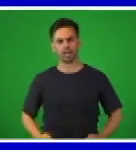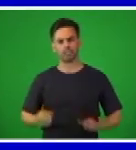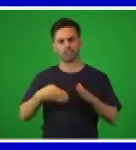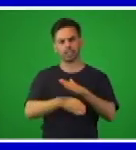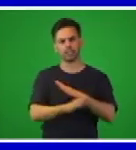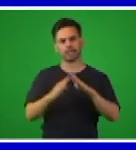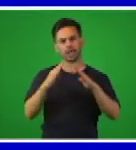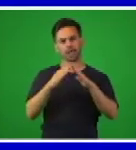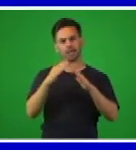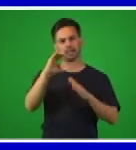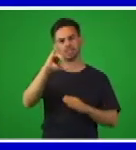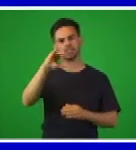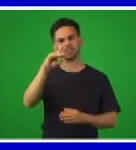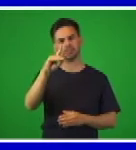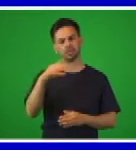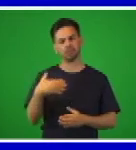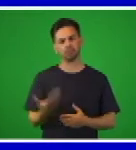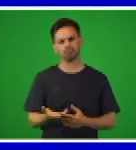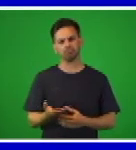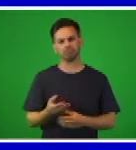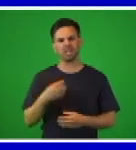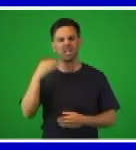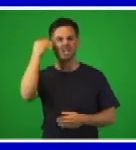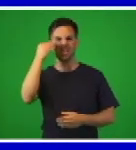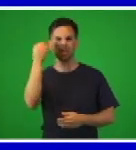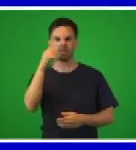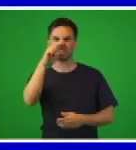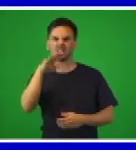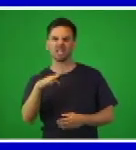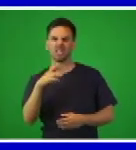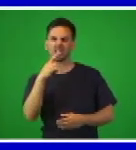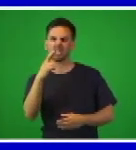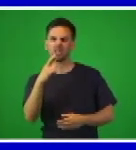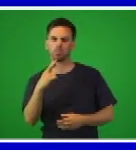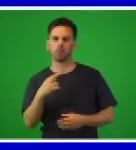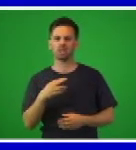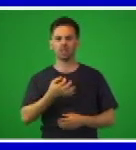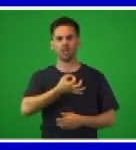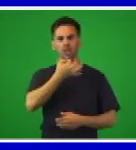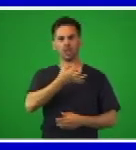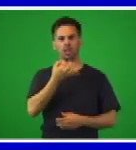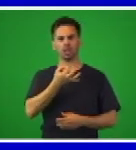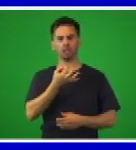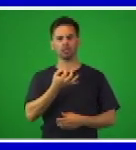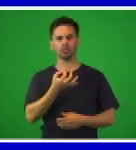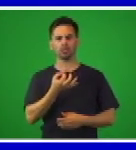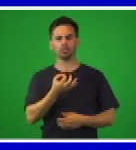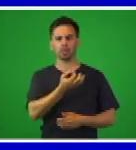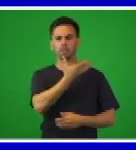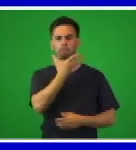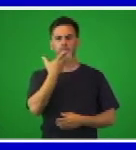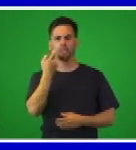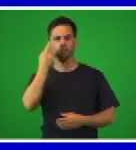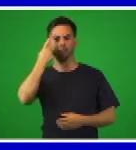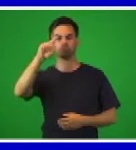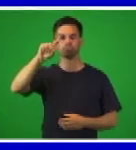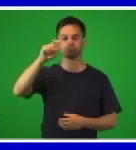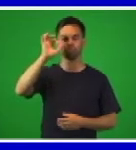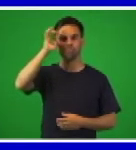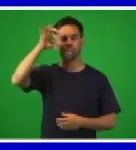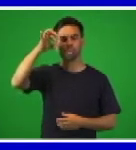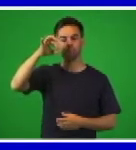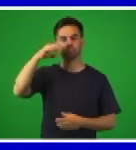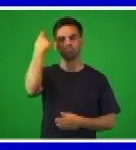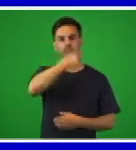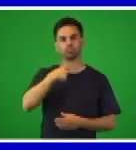decir la niña con la expresión perderíamos los ojos de nuestras caras? Eso es importante, volver a leer ese